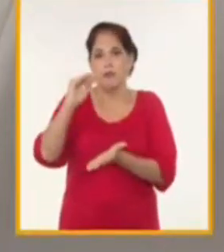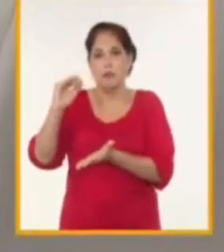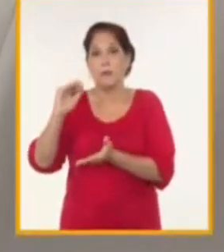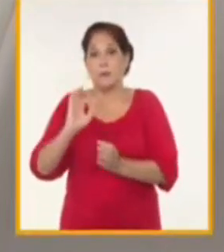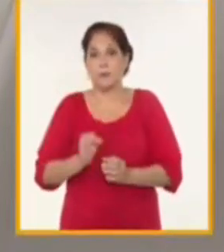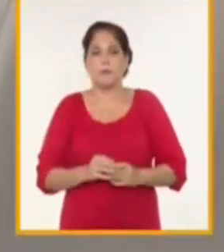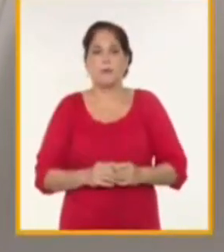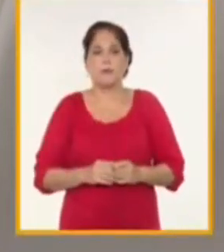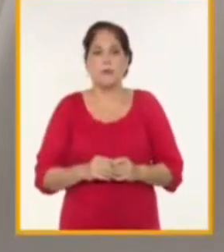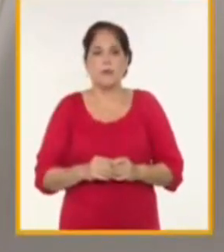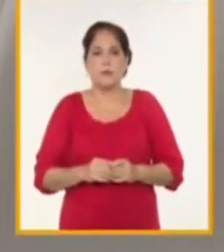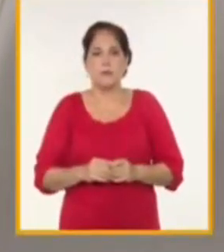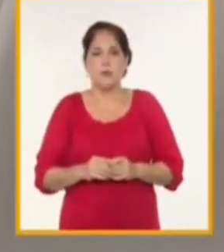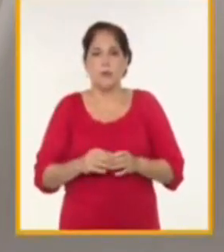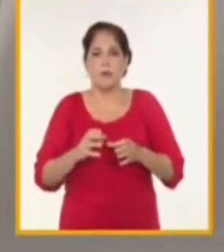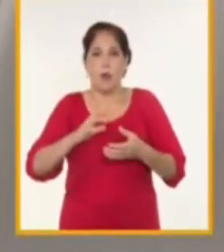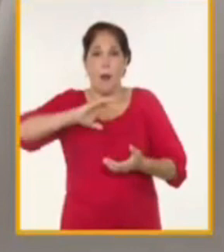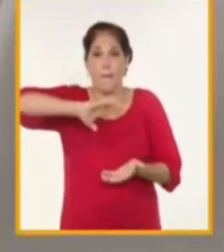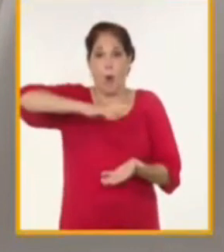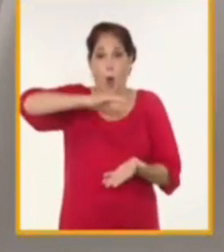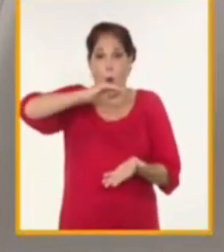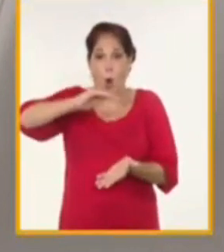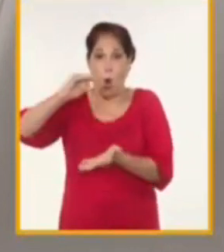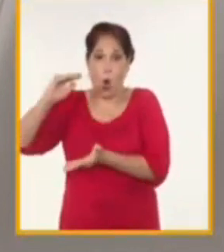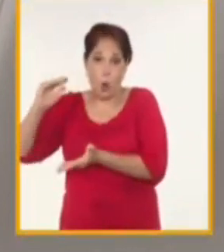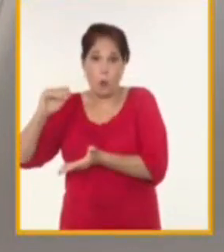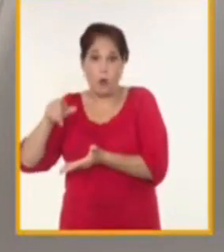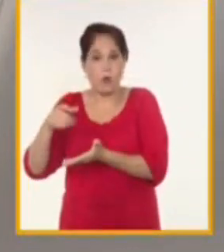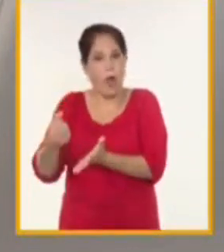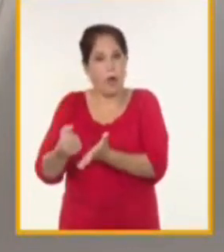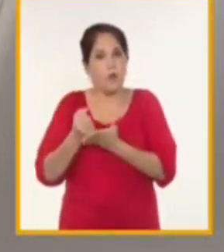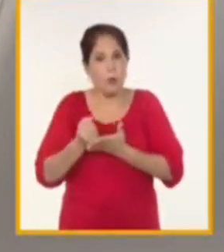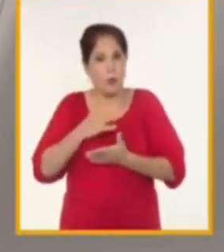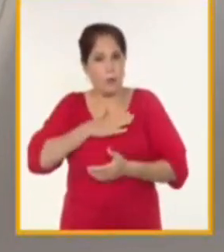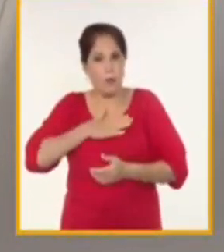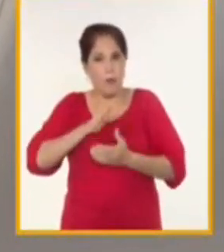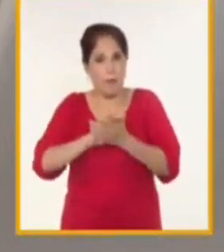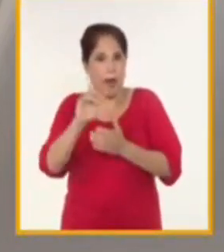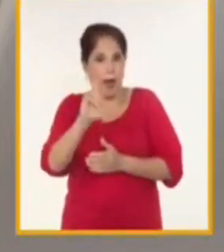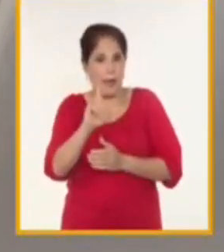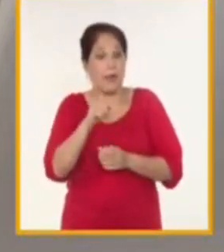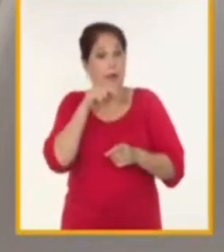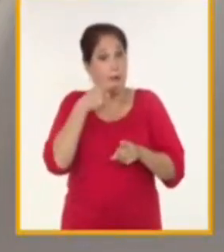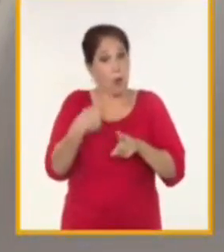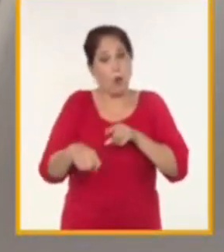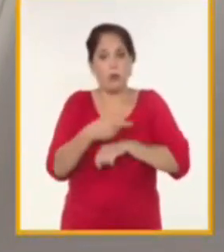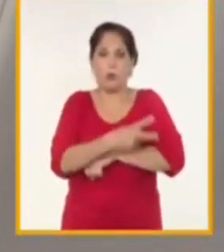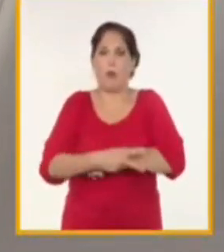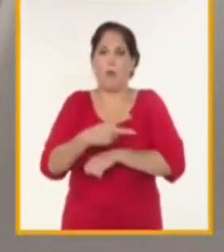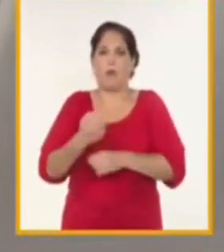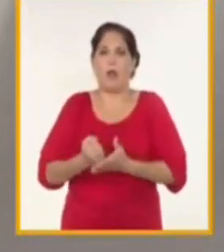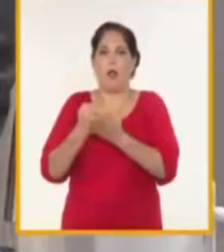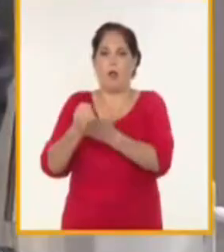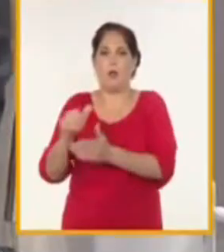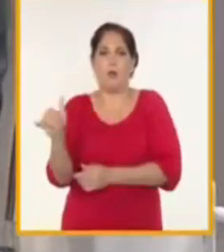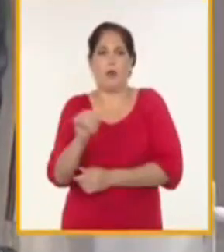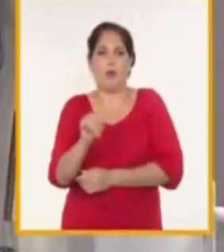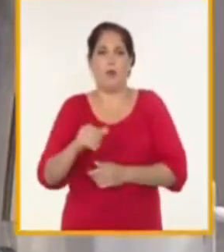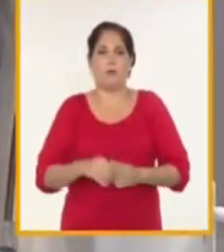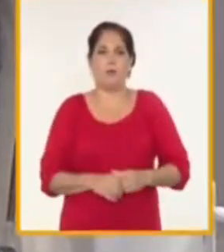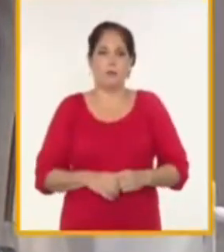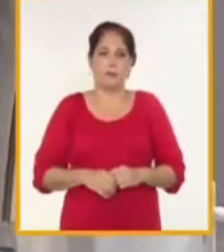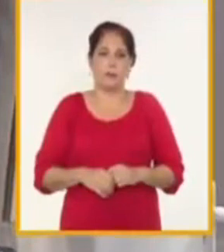entonces esa inversión ya no solo tribute al propio Mariel sino salga de esos límites territoriales es así